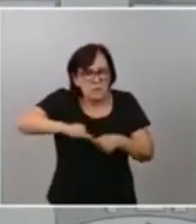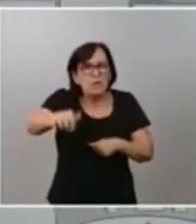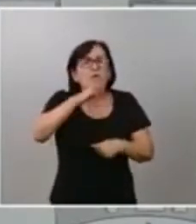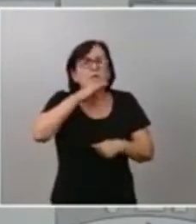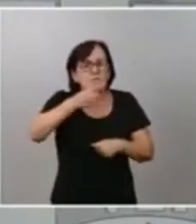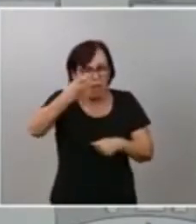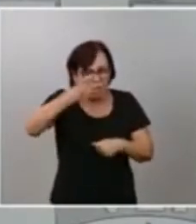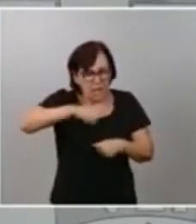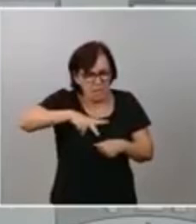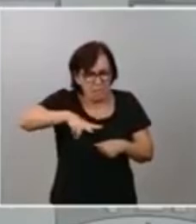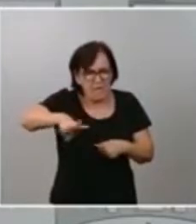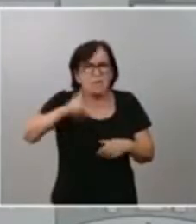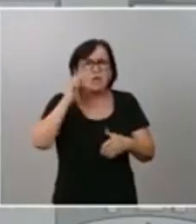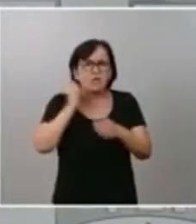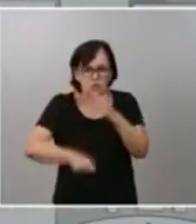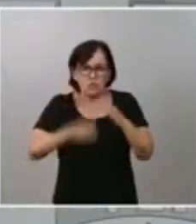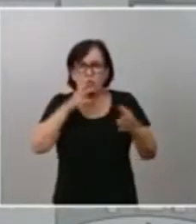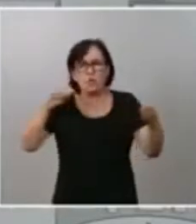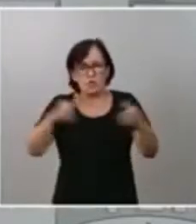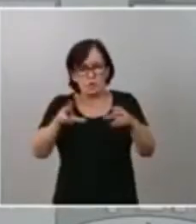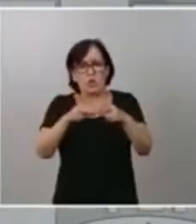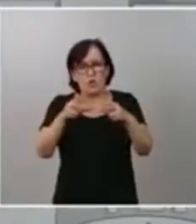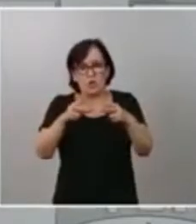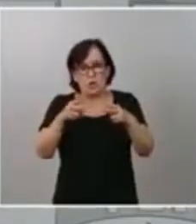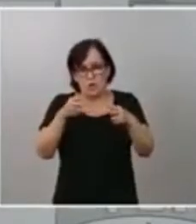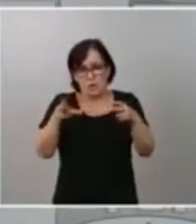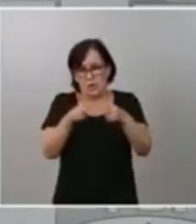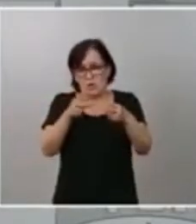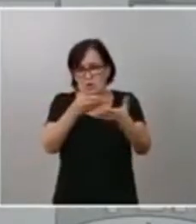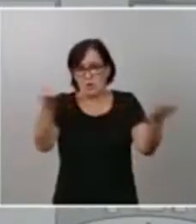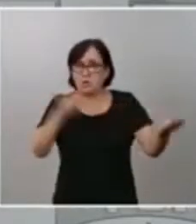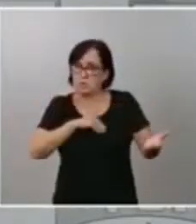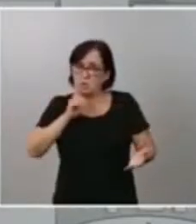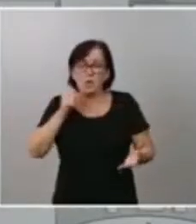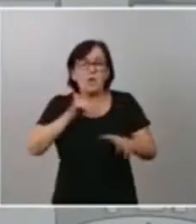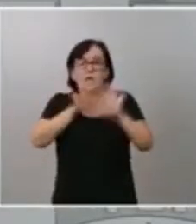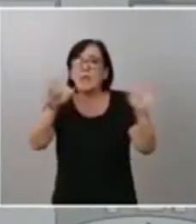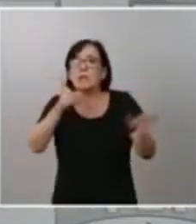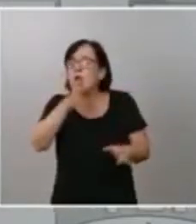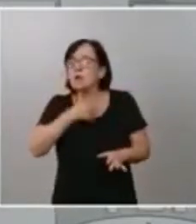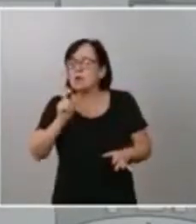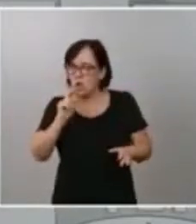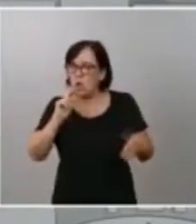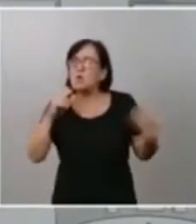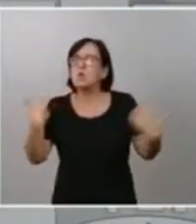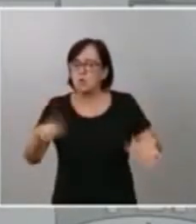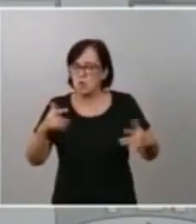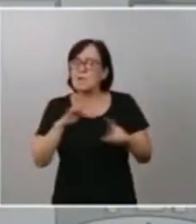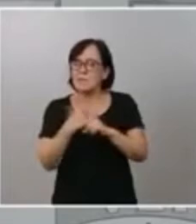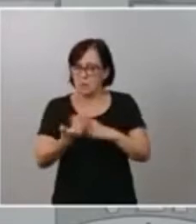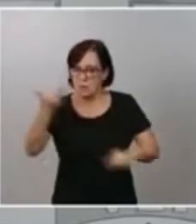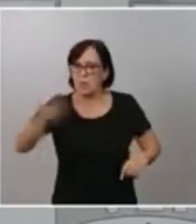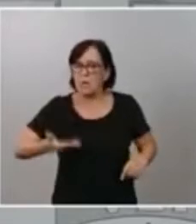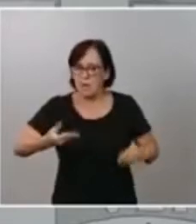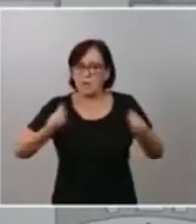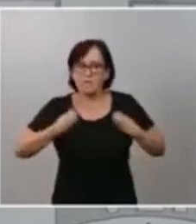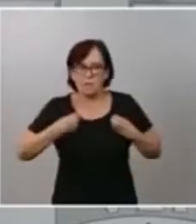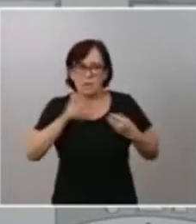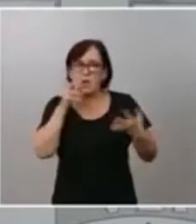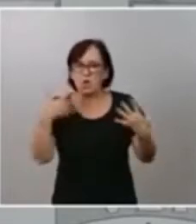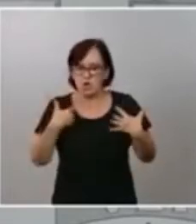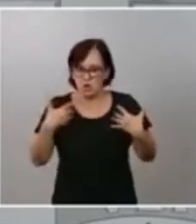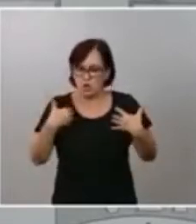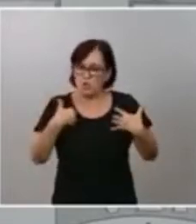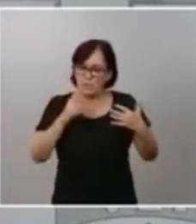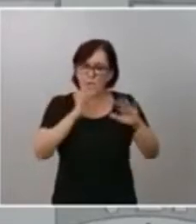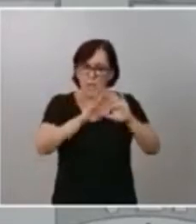ciudadanía española meses muy duros yo siempre he hablado claro no quiero esconder la gravedad de la situación que vivimos y que sufren muchos hogares que seguro nos están viendo